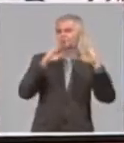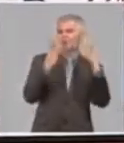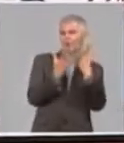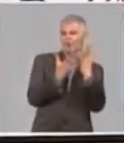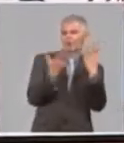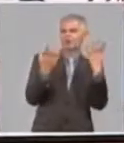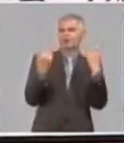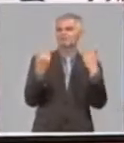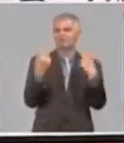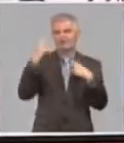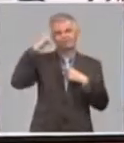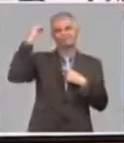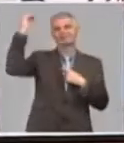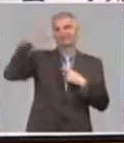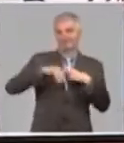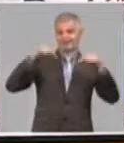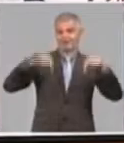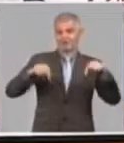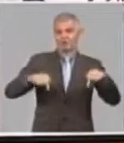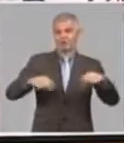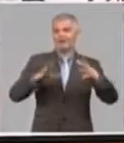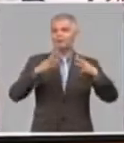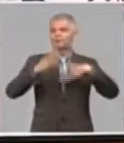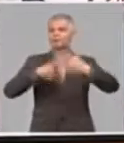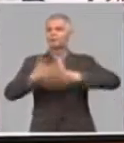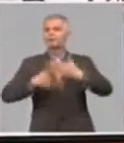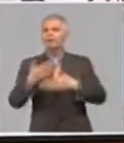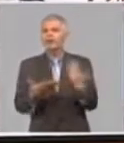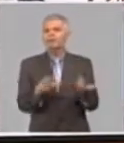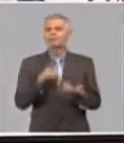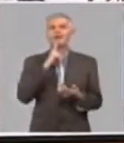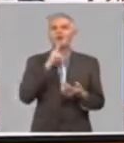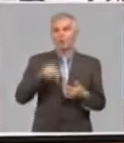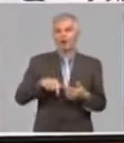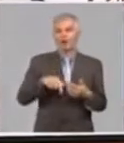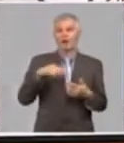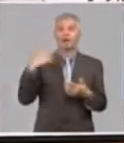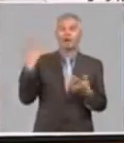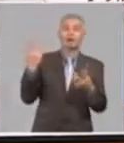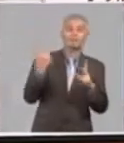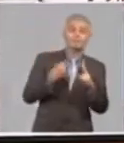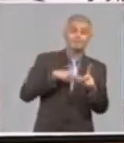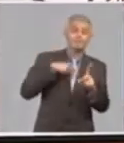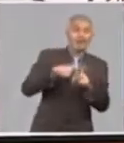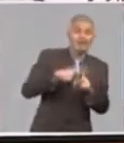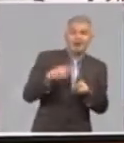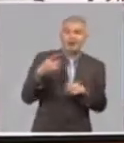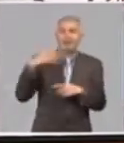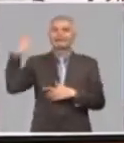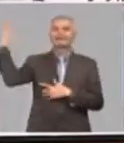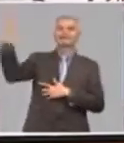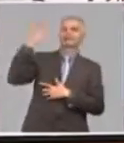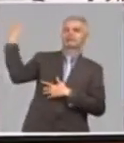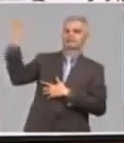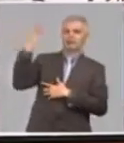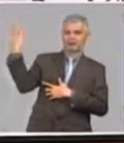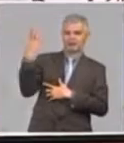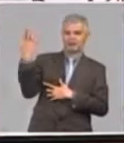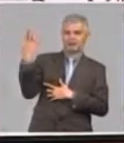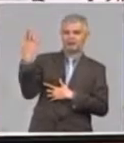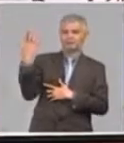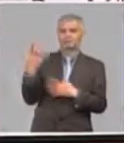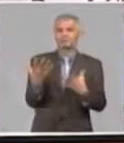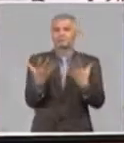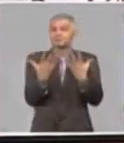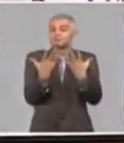más actuales de la problemática hidrológica climática. Entonces, el asunto de la sequía